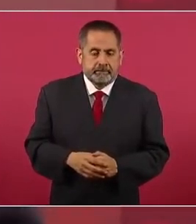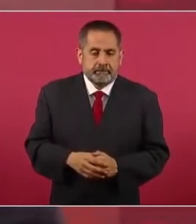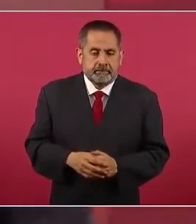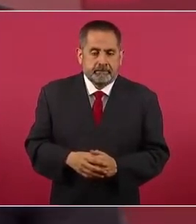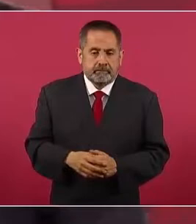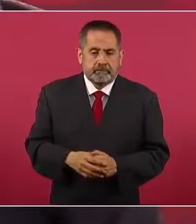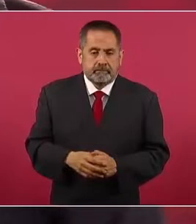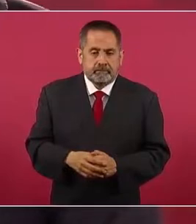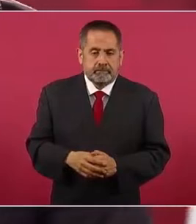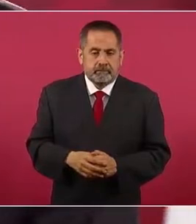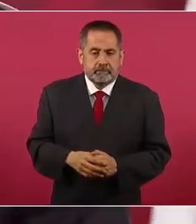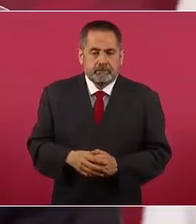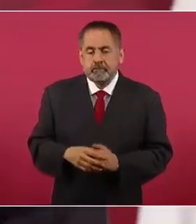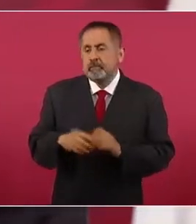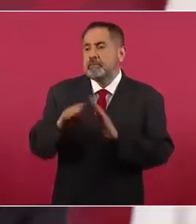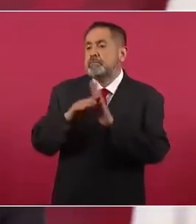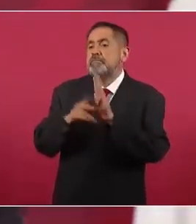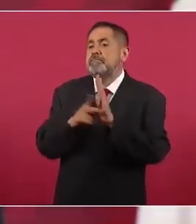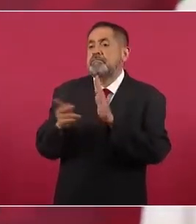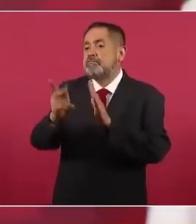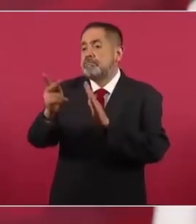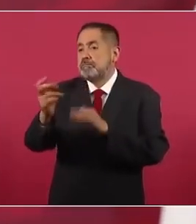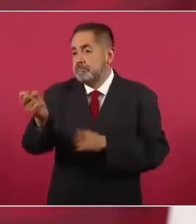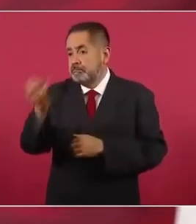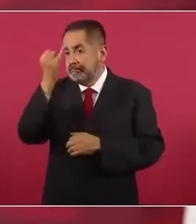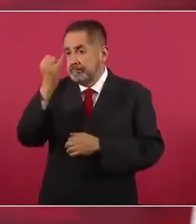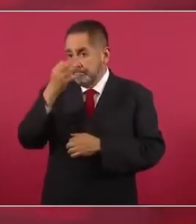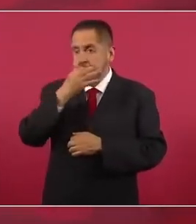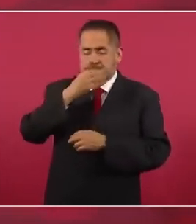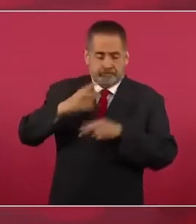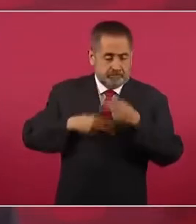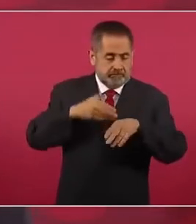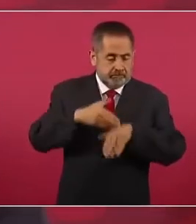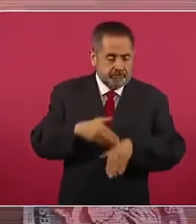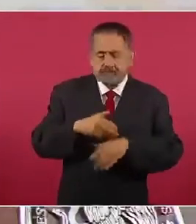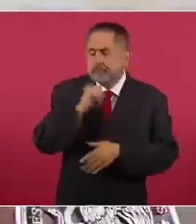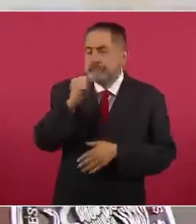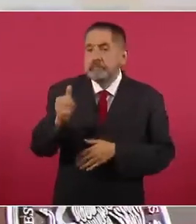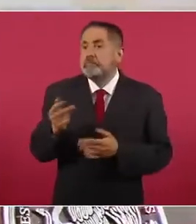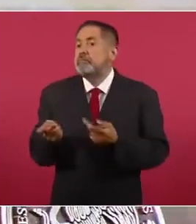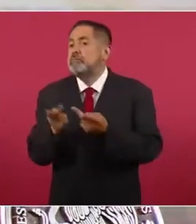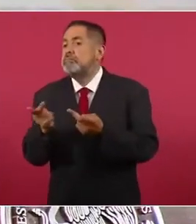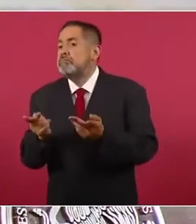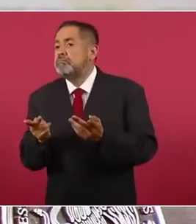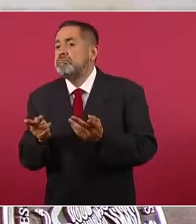Vinculatoria, válida. Vinculatoria, exactamente, ese es el término, vinculatoria.